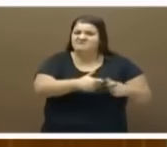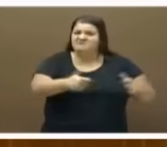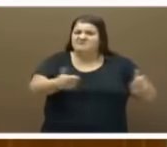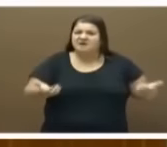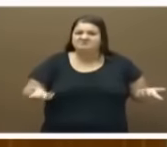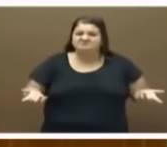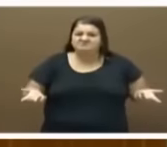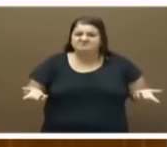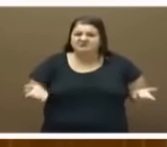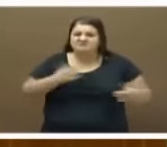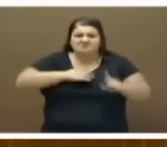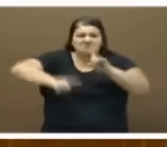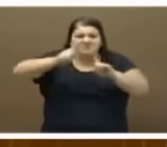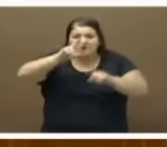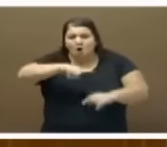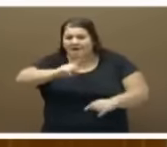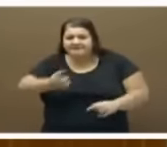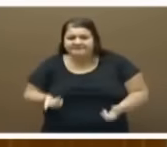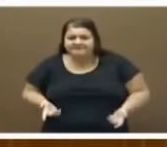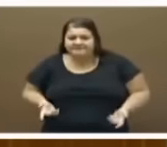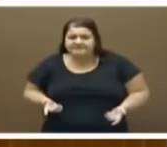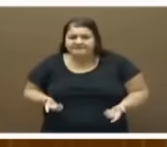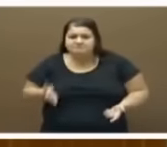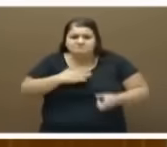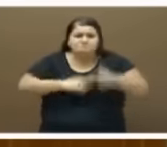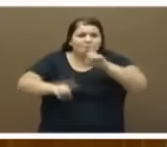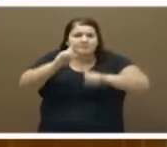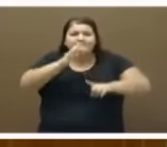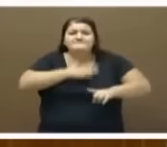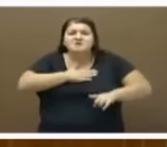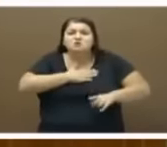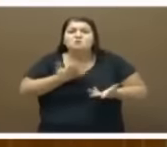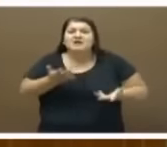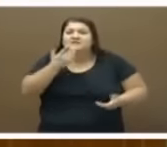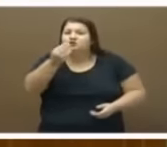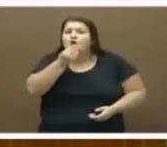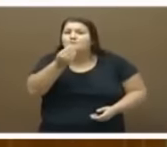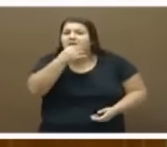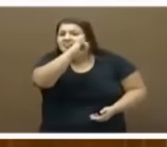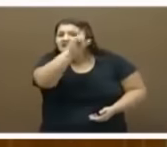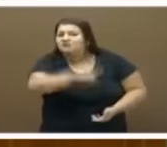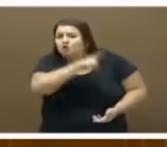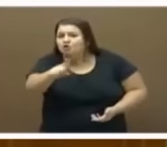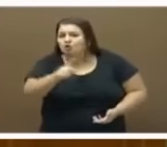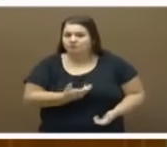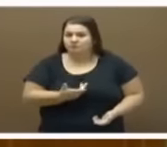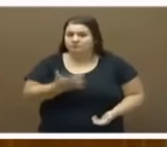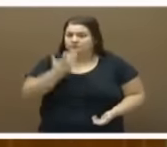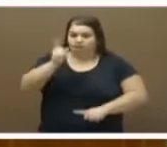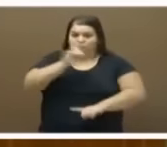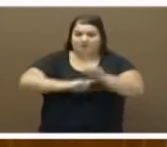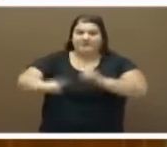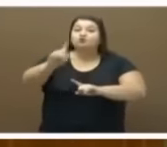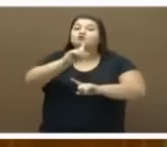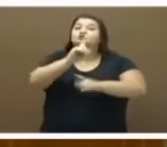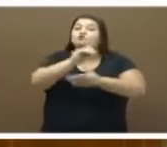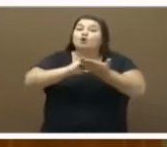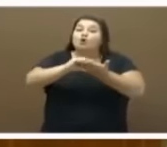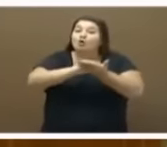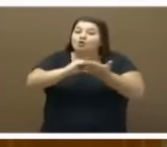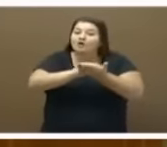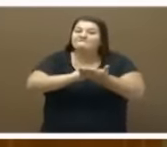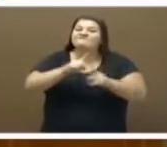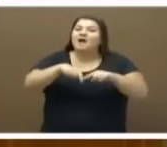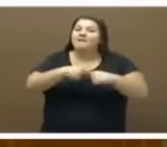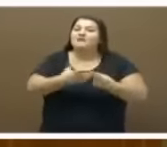Si ese ya ha dejado de ser mi problema. Presidente, si mi problema es si mis hijos van a comer o no. Si resolvemos ese problema, las familias se podrán